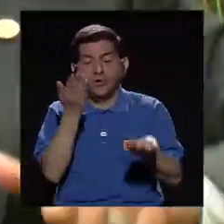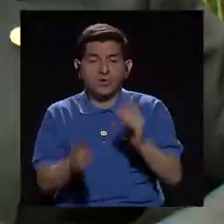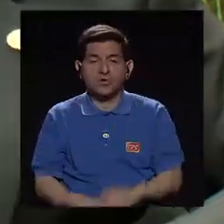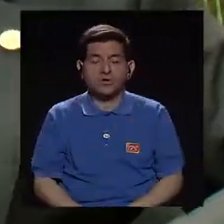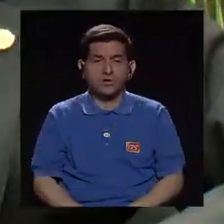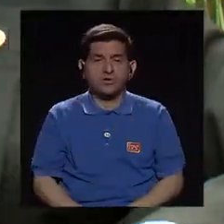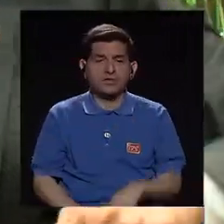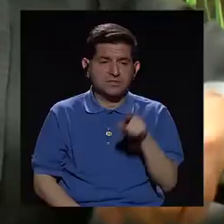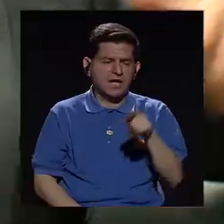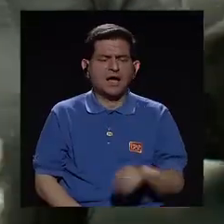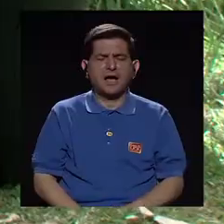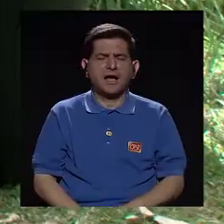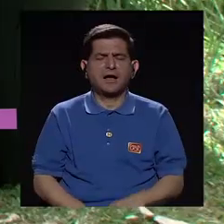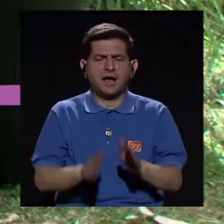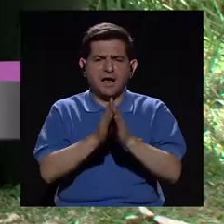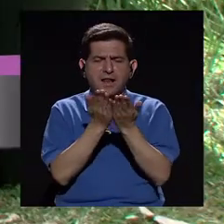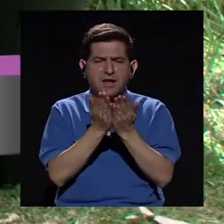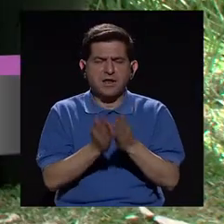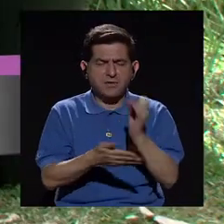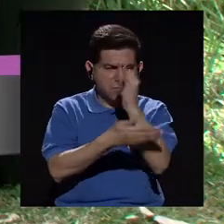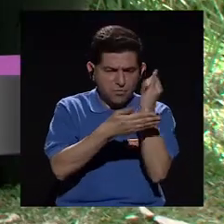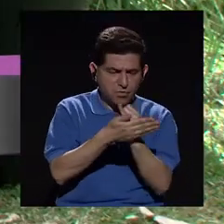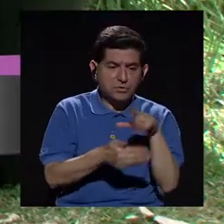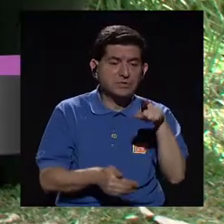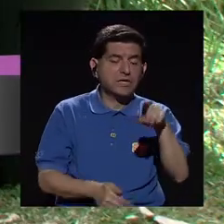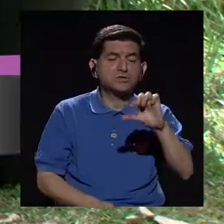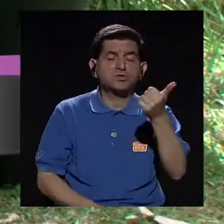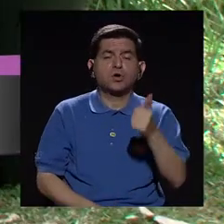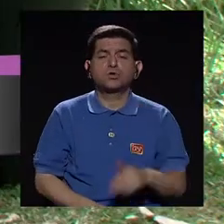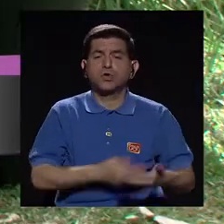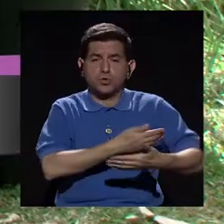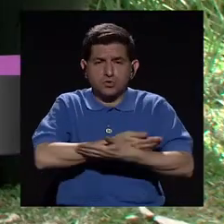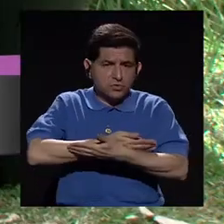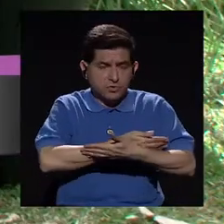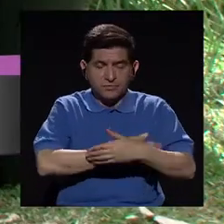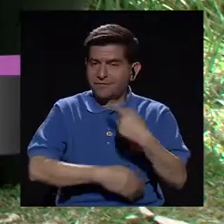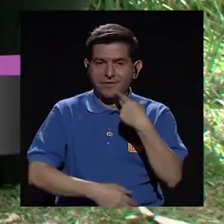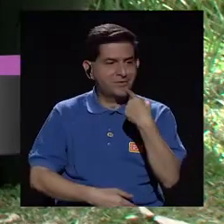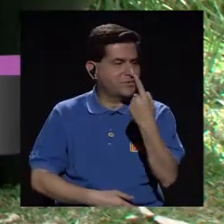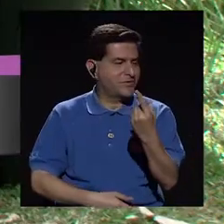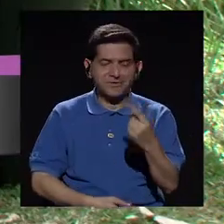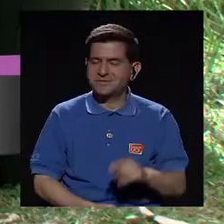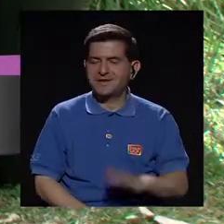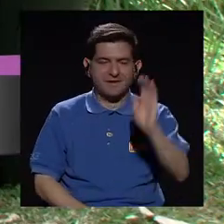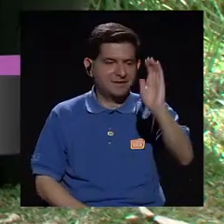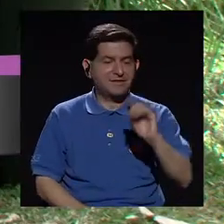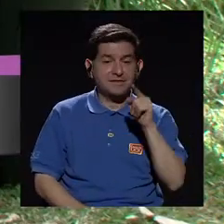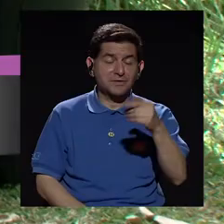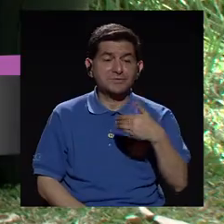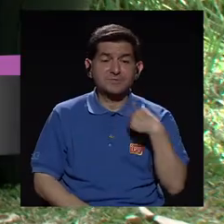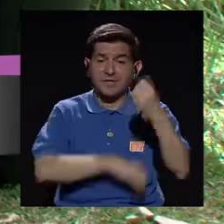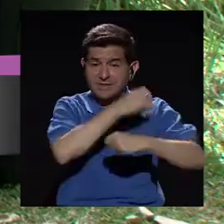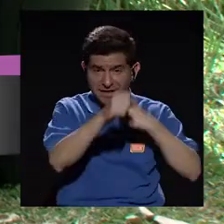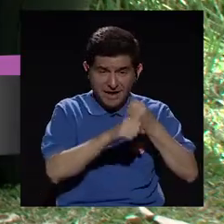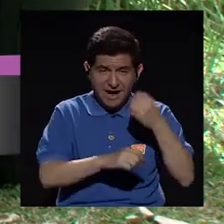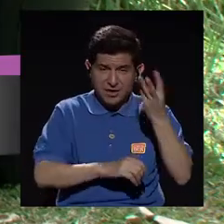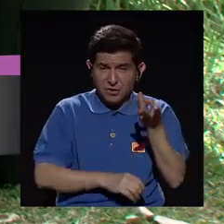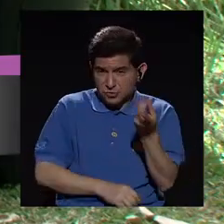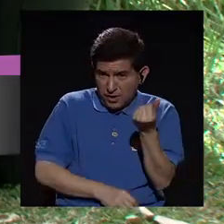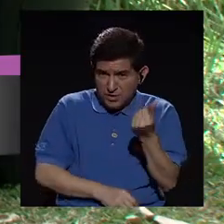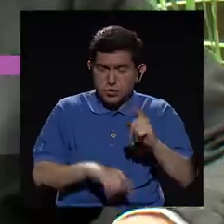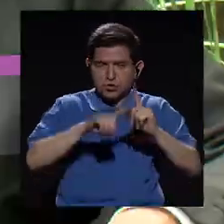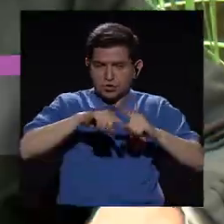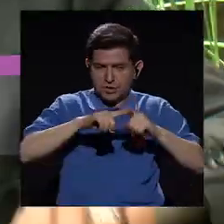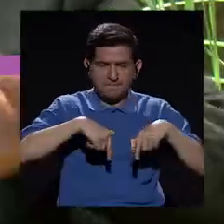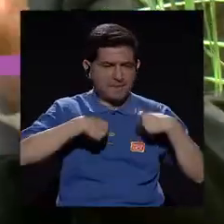están los álbumes ilustrados, aquí están los de bebés, etc. No se le dice al niño o a la niña, usted tiene esta edad, vaya para este